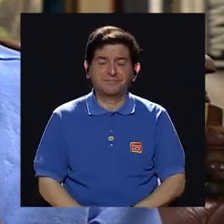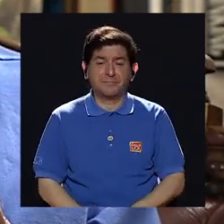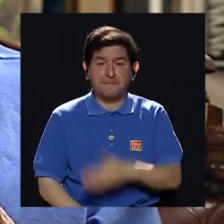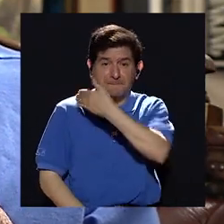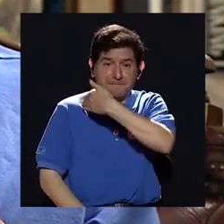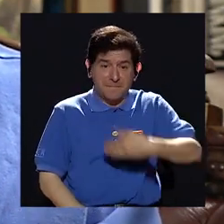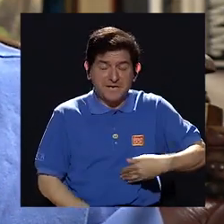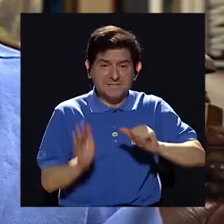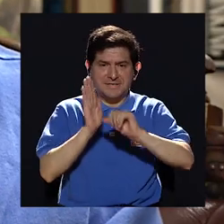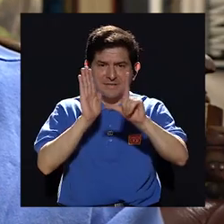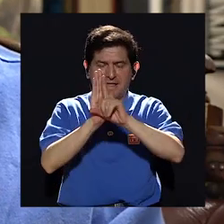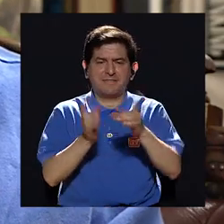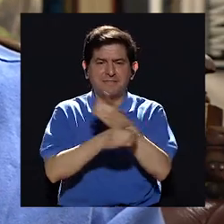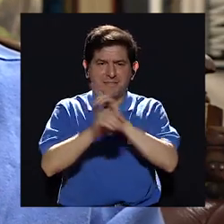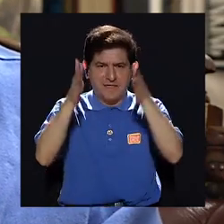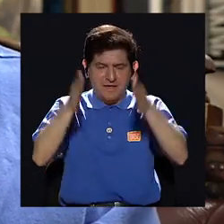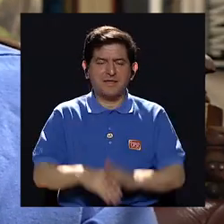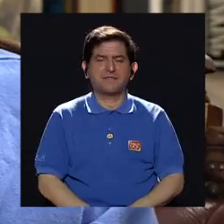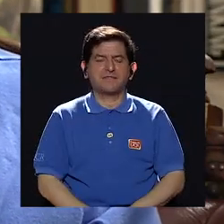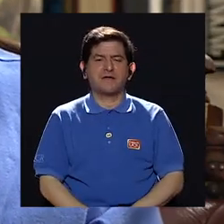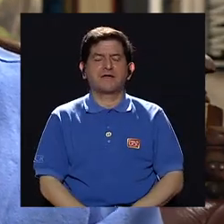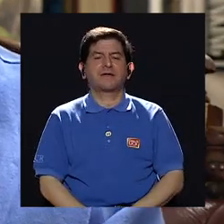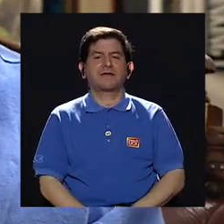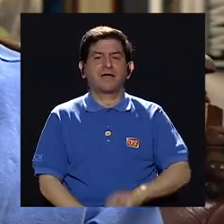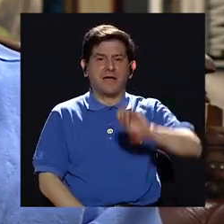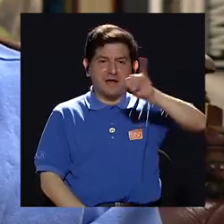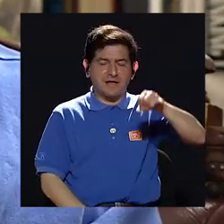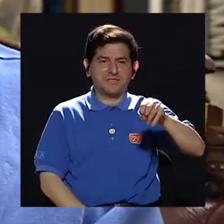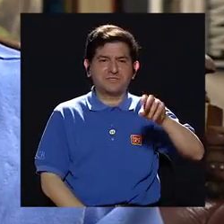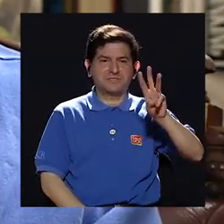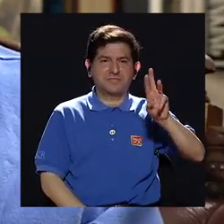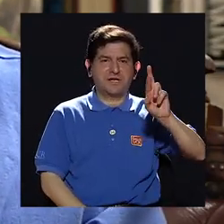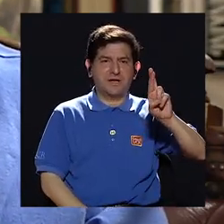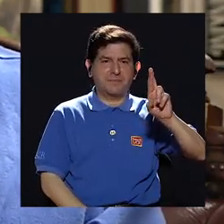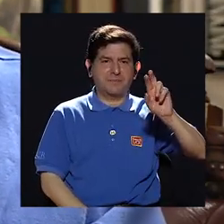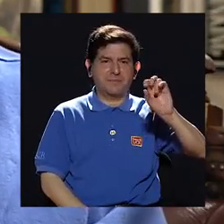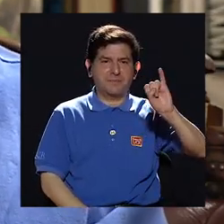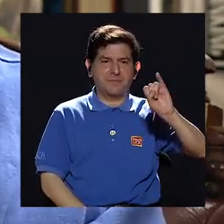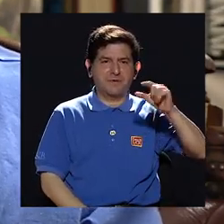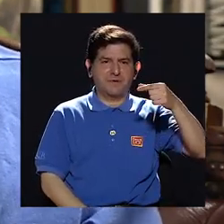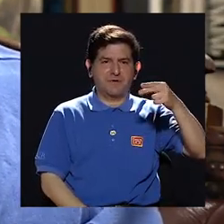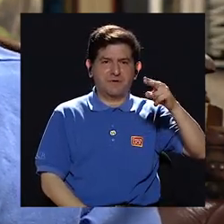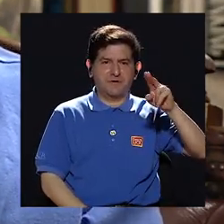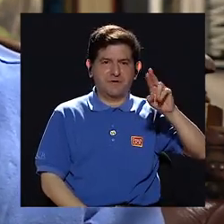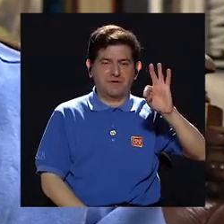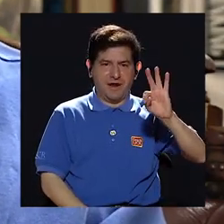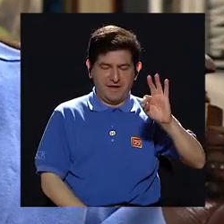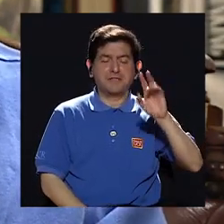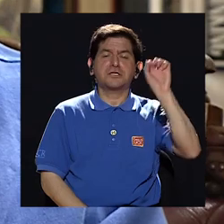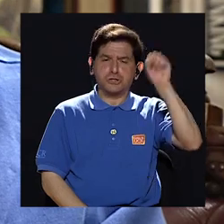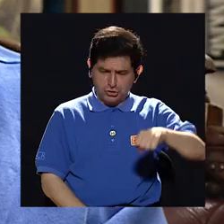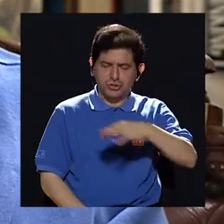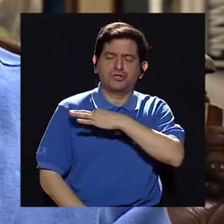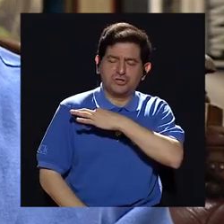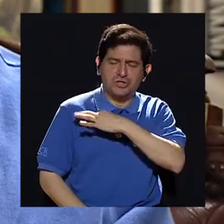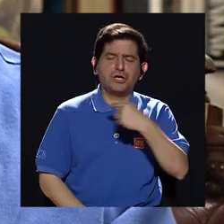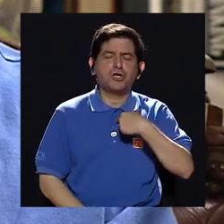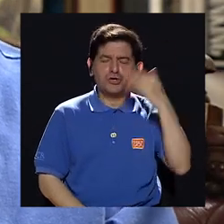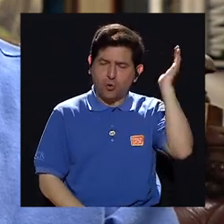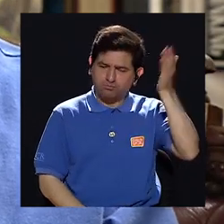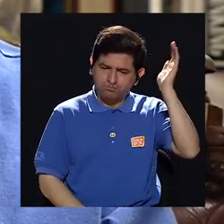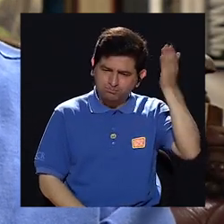del Congreso que era un demócrata Jim Wright es el que me invita y finalmente voy hago mi discurso